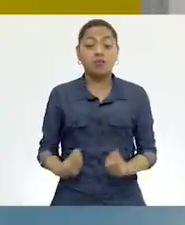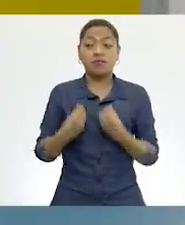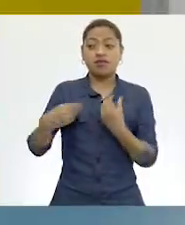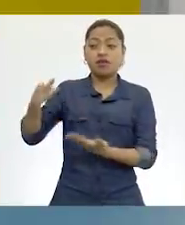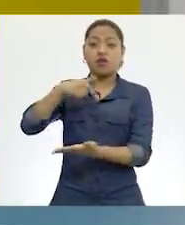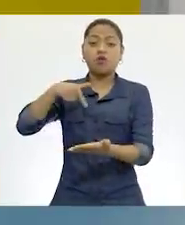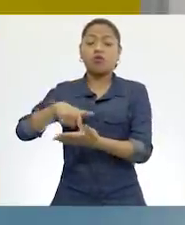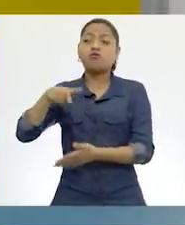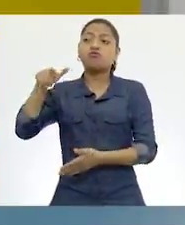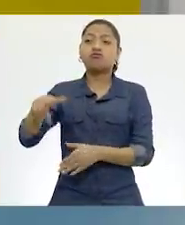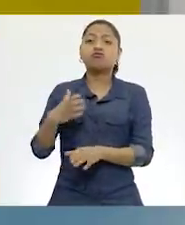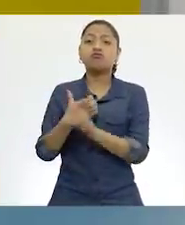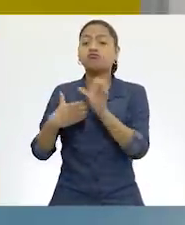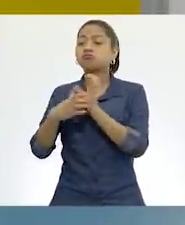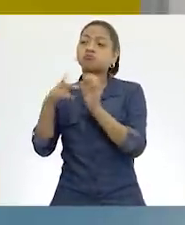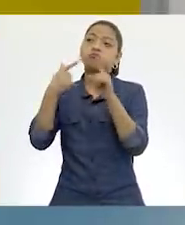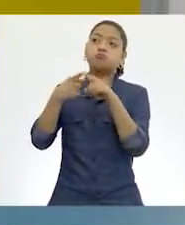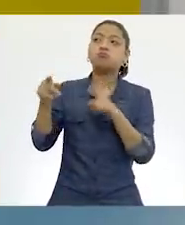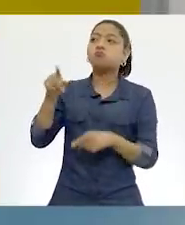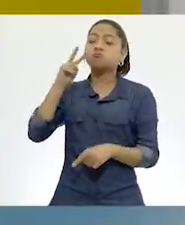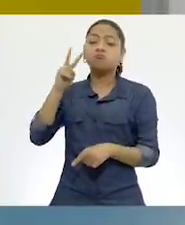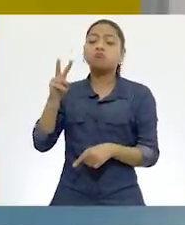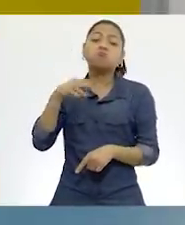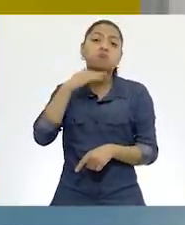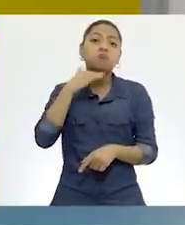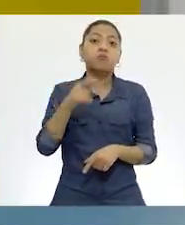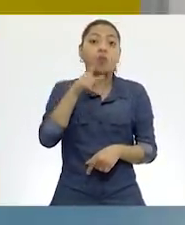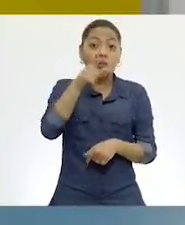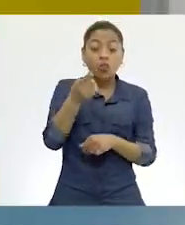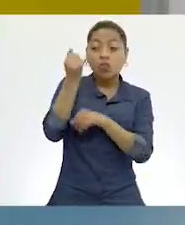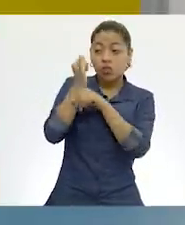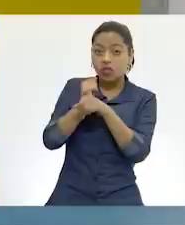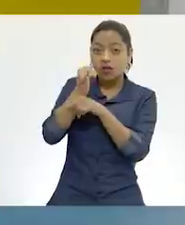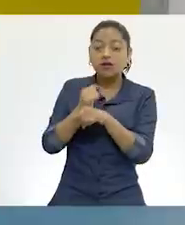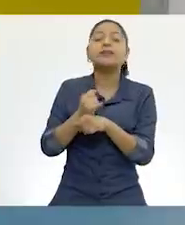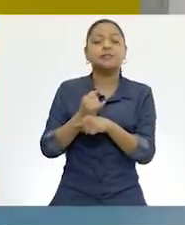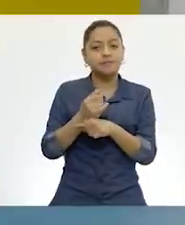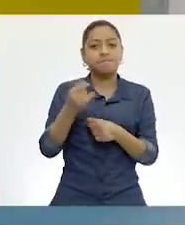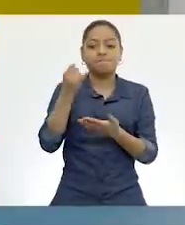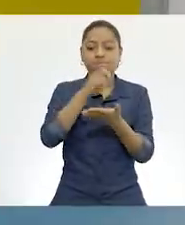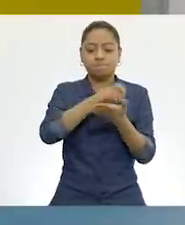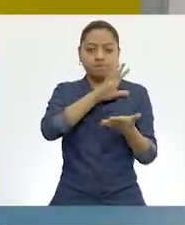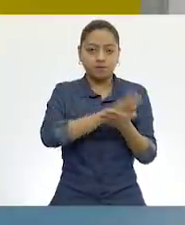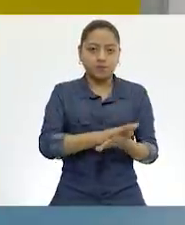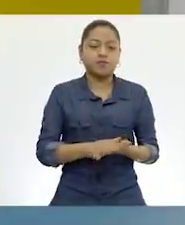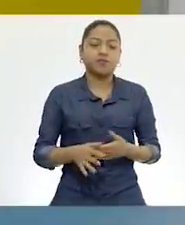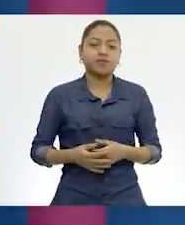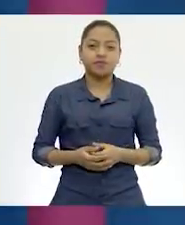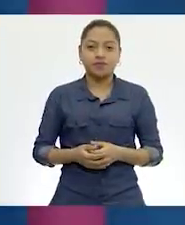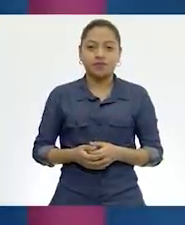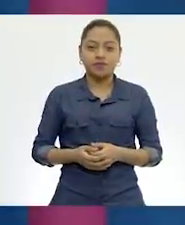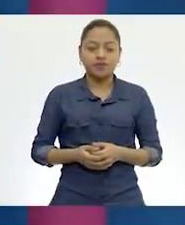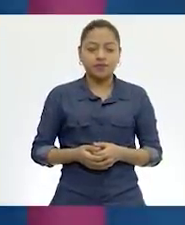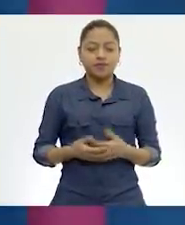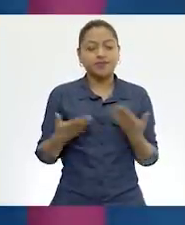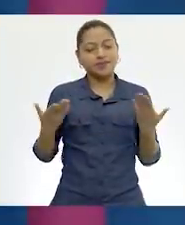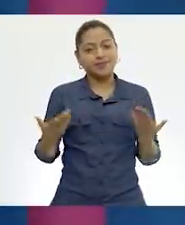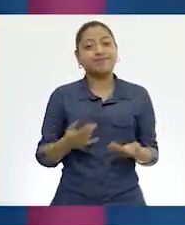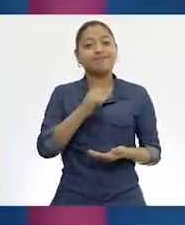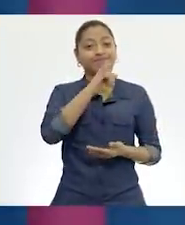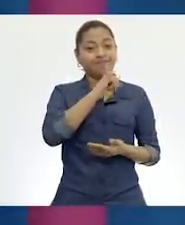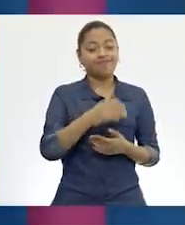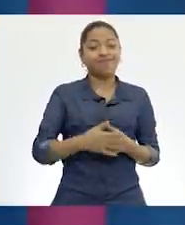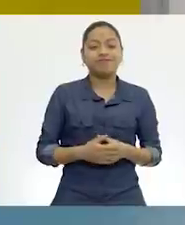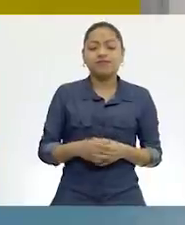desapercibidas. Entonces es muy buena la investigación que se hace con el reportaje. Así es. Y pues de